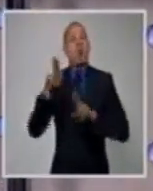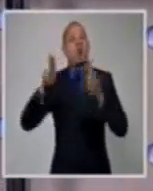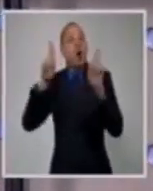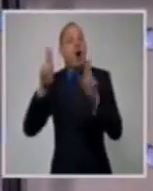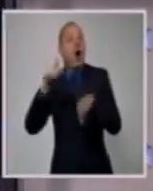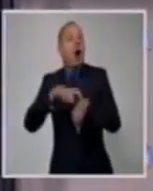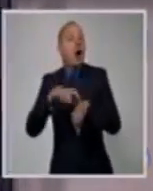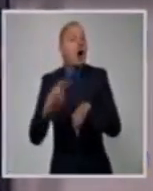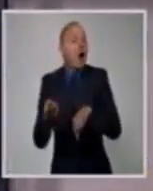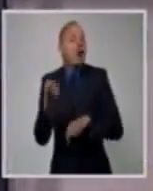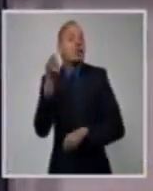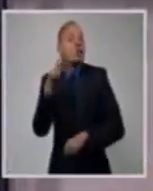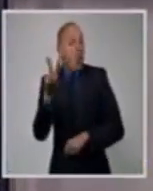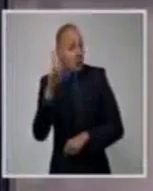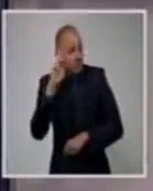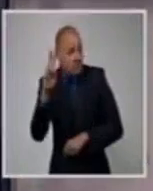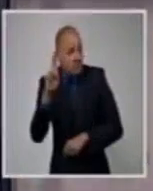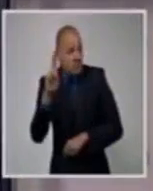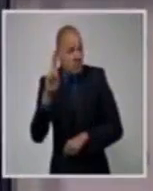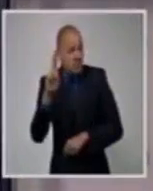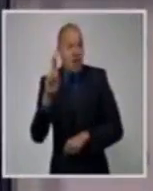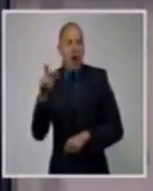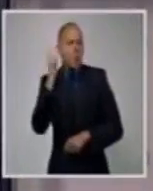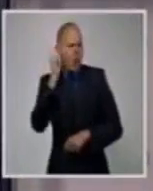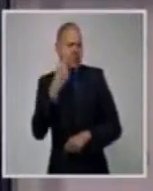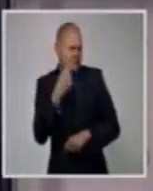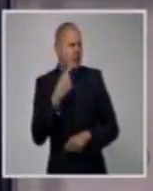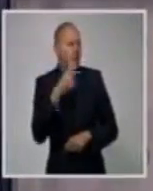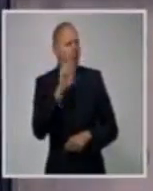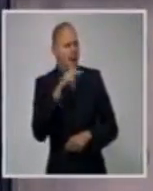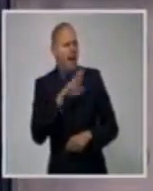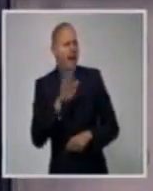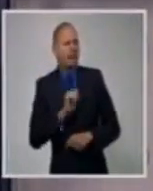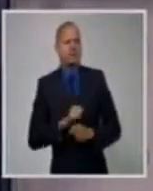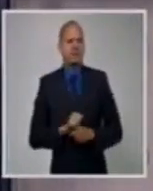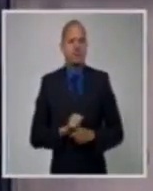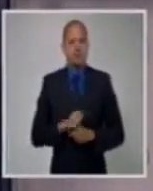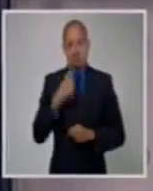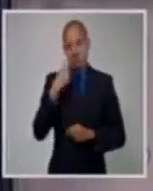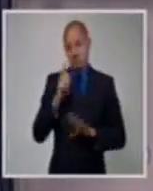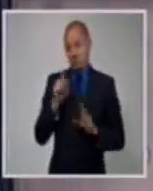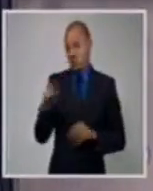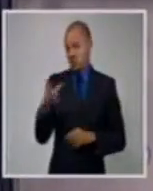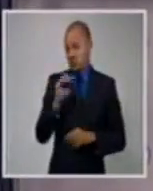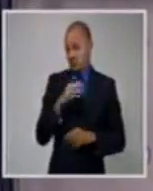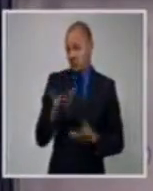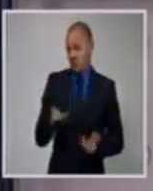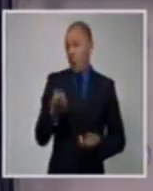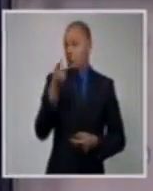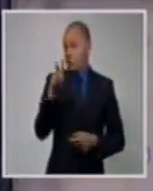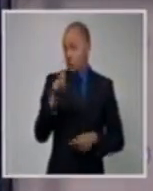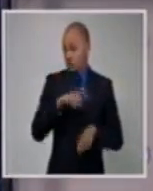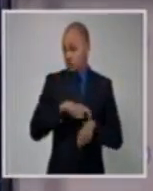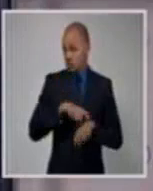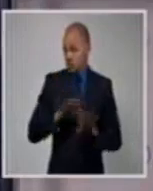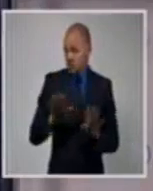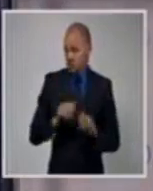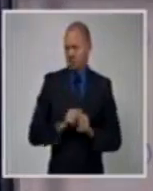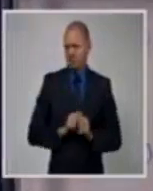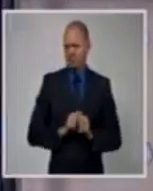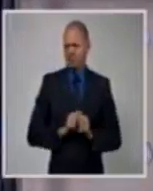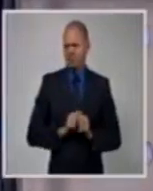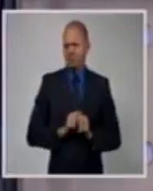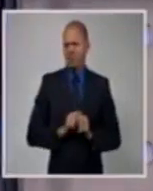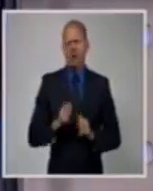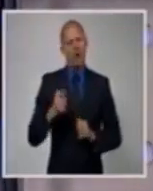doce del día estamos ahí. A las doce del día iban a estar. Eso fue lo que dijeron. Primero, ¿a quién se le ocurre que es